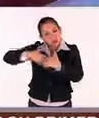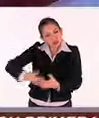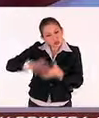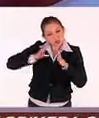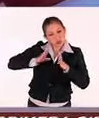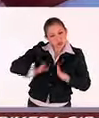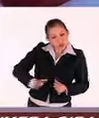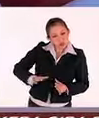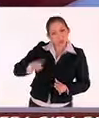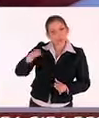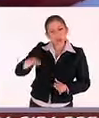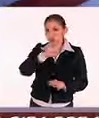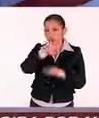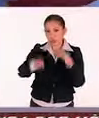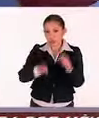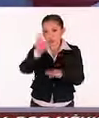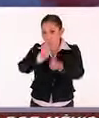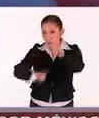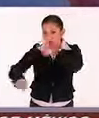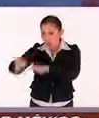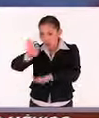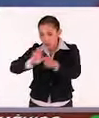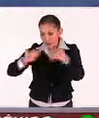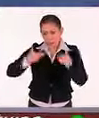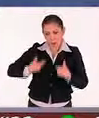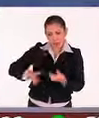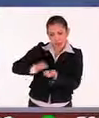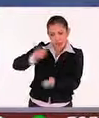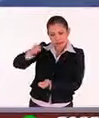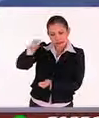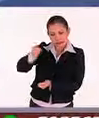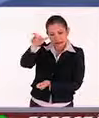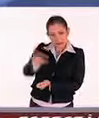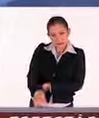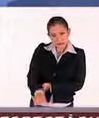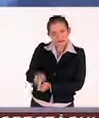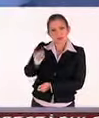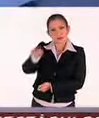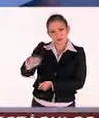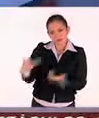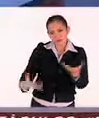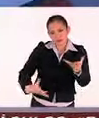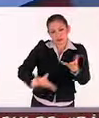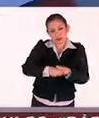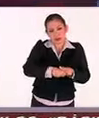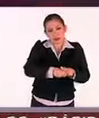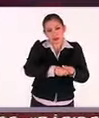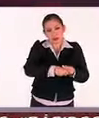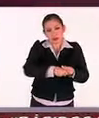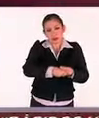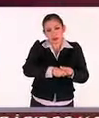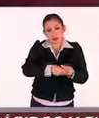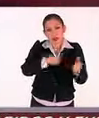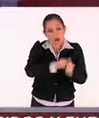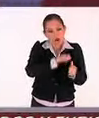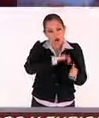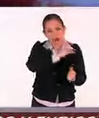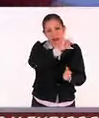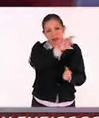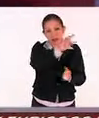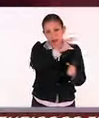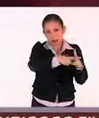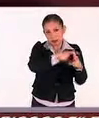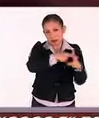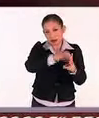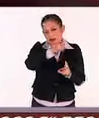esos aspectos de biología humana principalmente, que se compenetran con la ingeniería